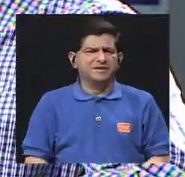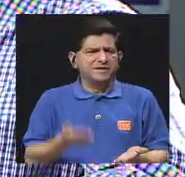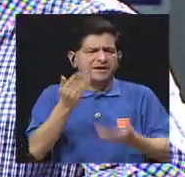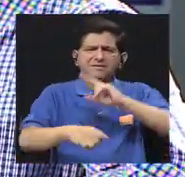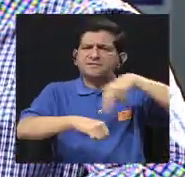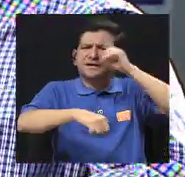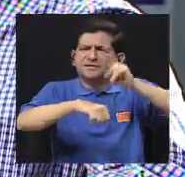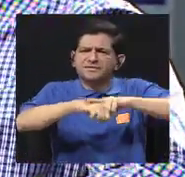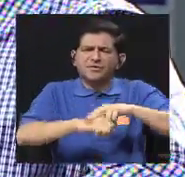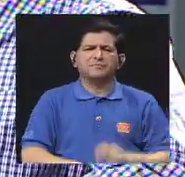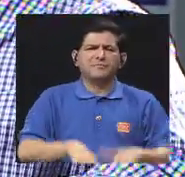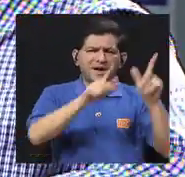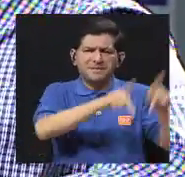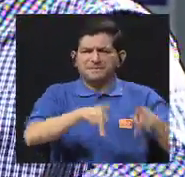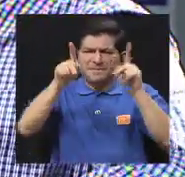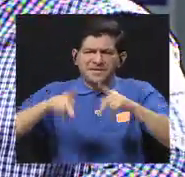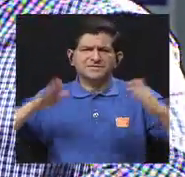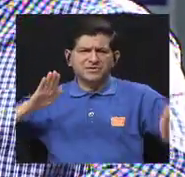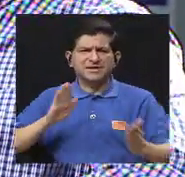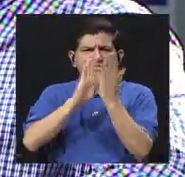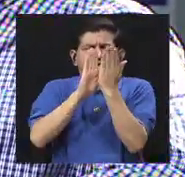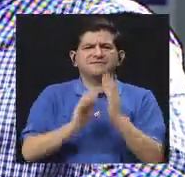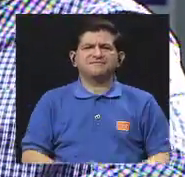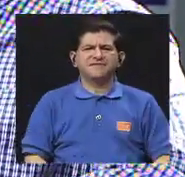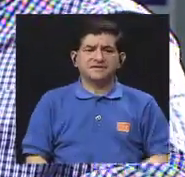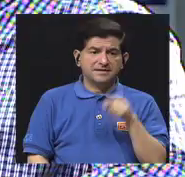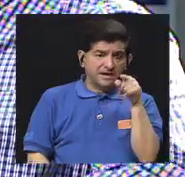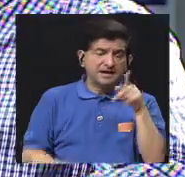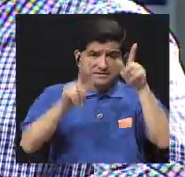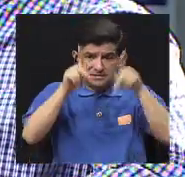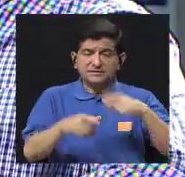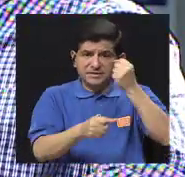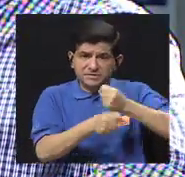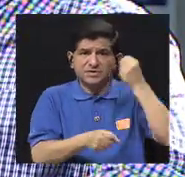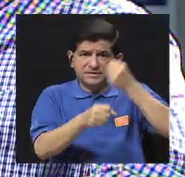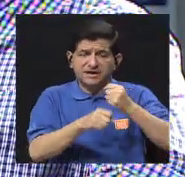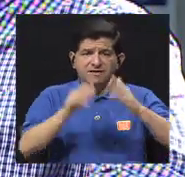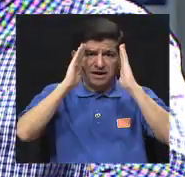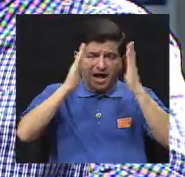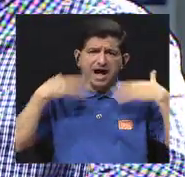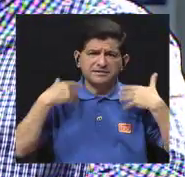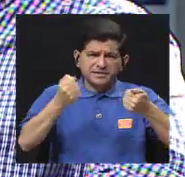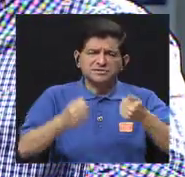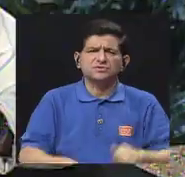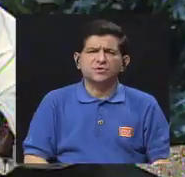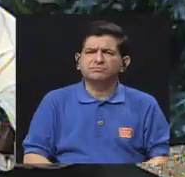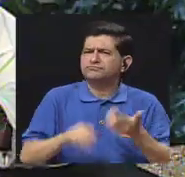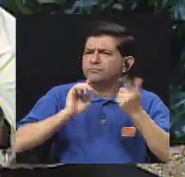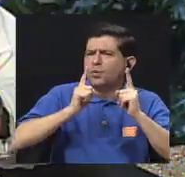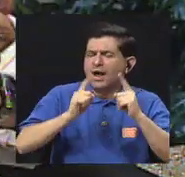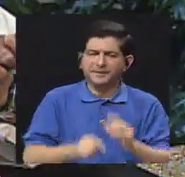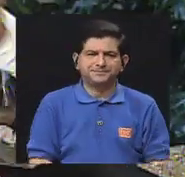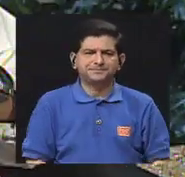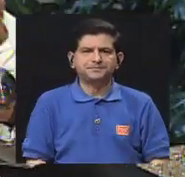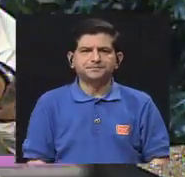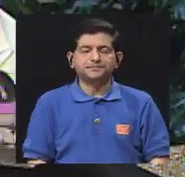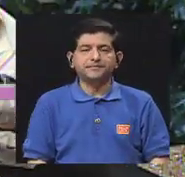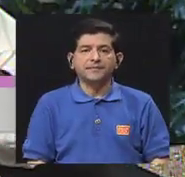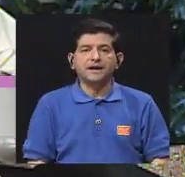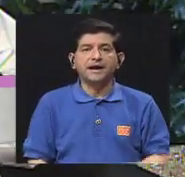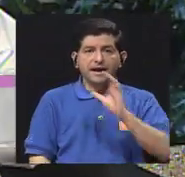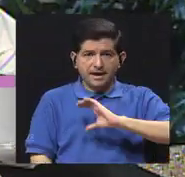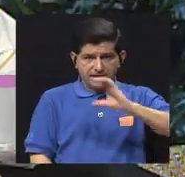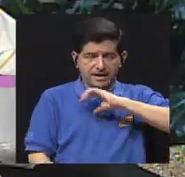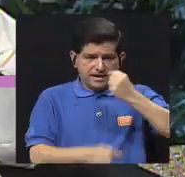más comúnmente se encuentra expuesto este personal dedicado, pues, a la atención a la salud. Sí, dentro de la